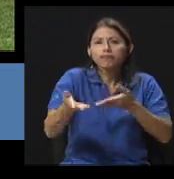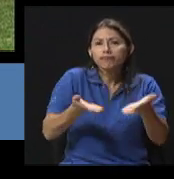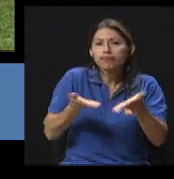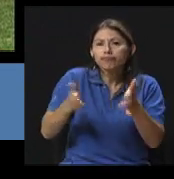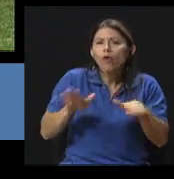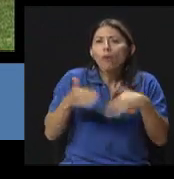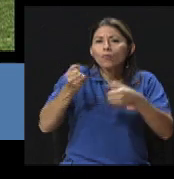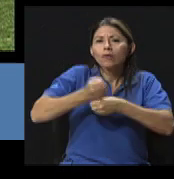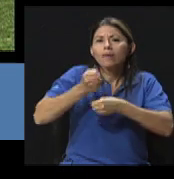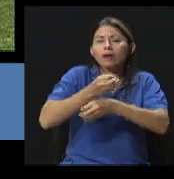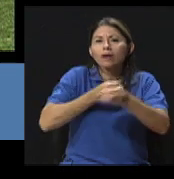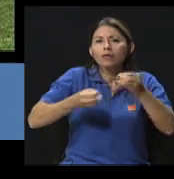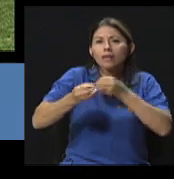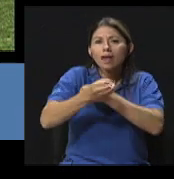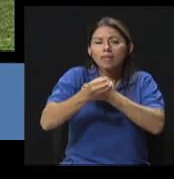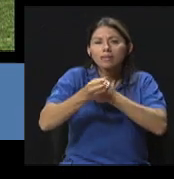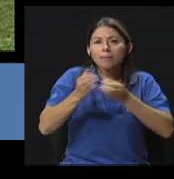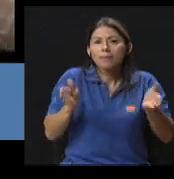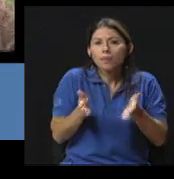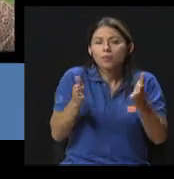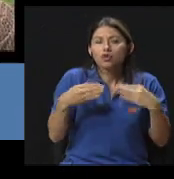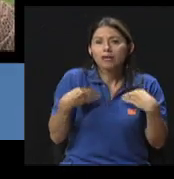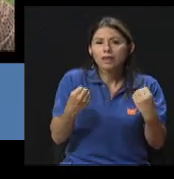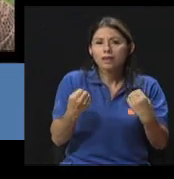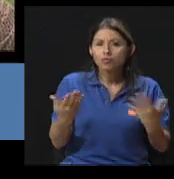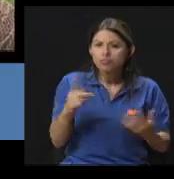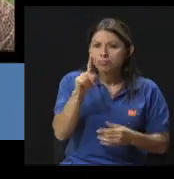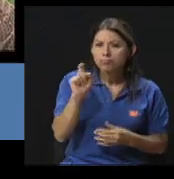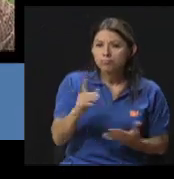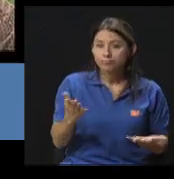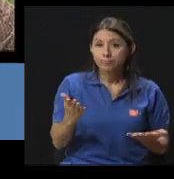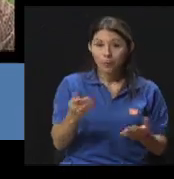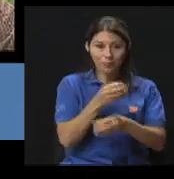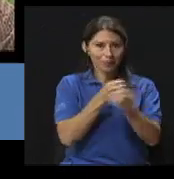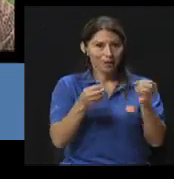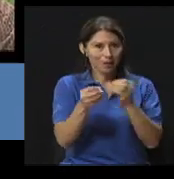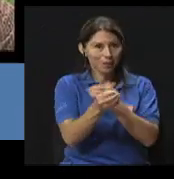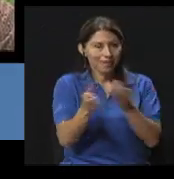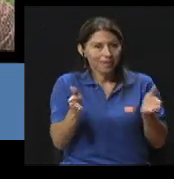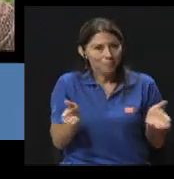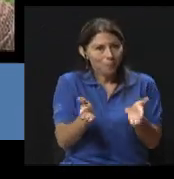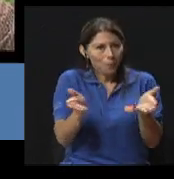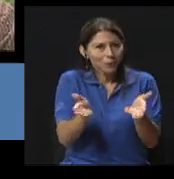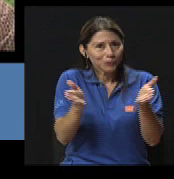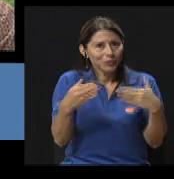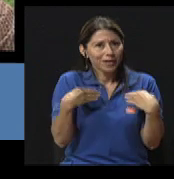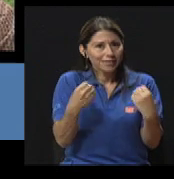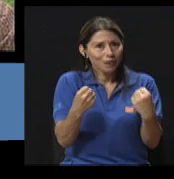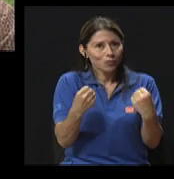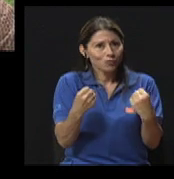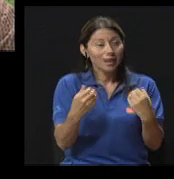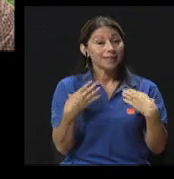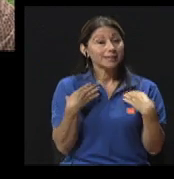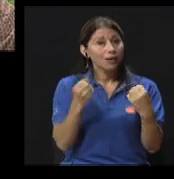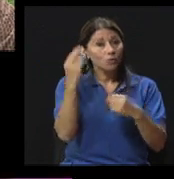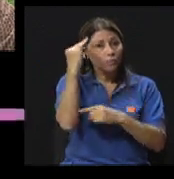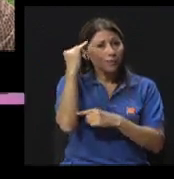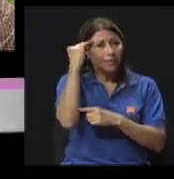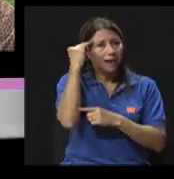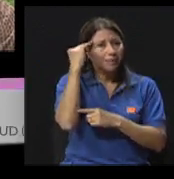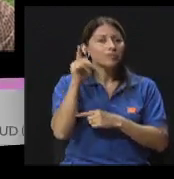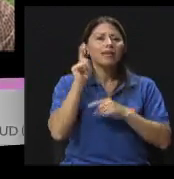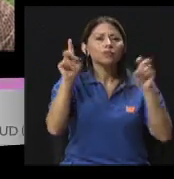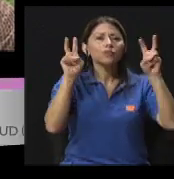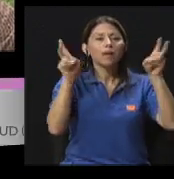en la Unidad de Promoción de la Salud? Sí, bueno, te cuento que en la Unidad de Promoción de la Salud, la salud mental es un eje